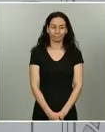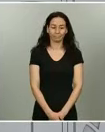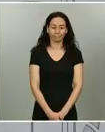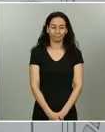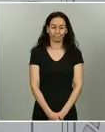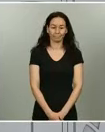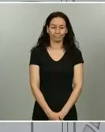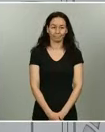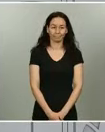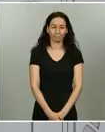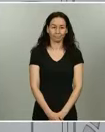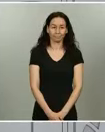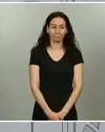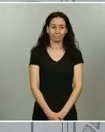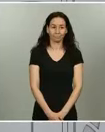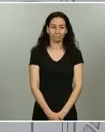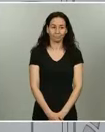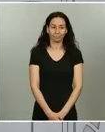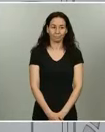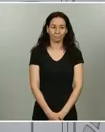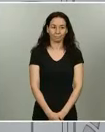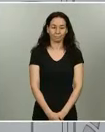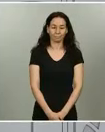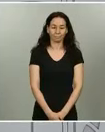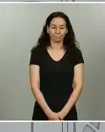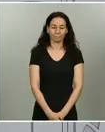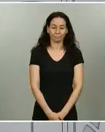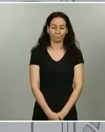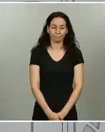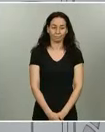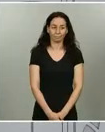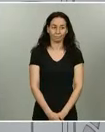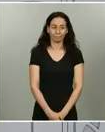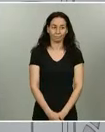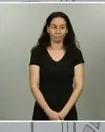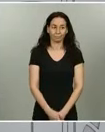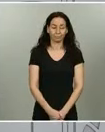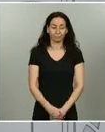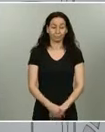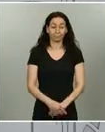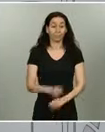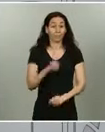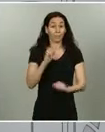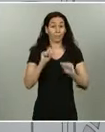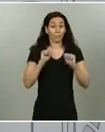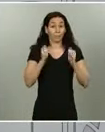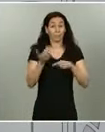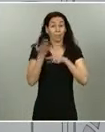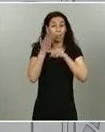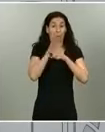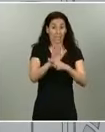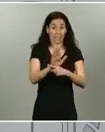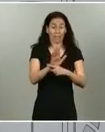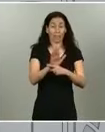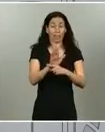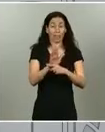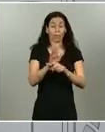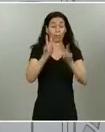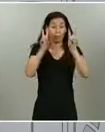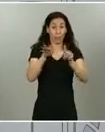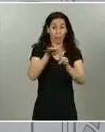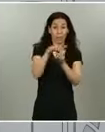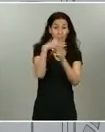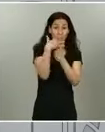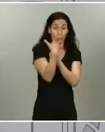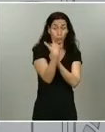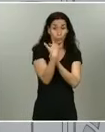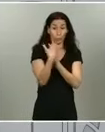días. Se ve a que hemos tenido una reunión del Comité Científico en el que se ha hecho una presentación sobre la situación de los diferentes candidatos a